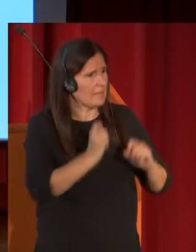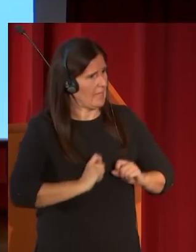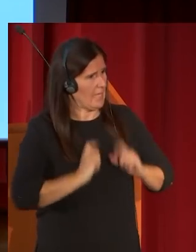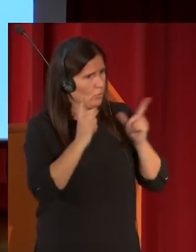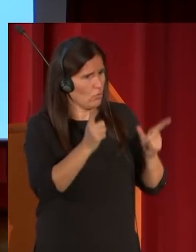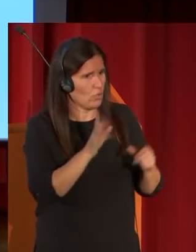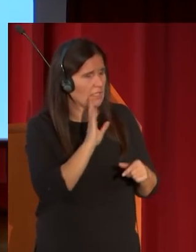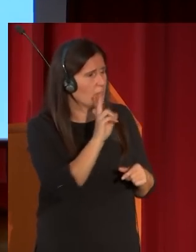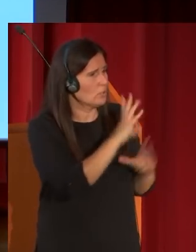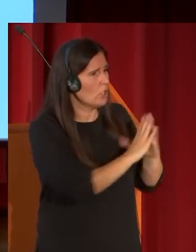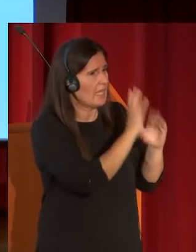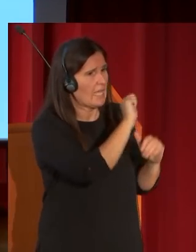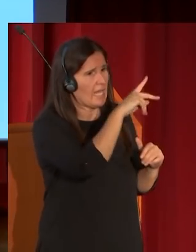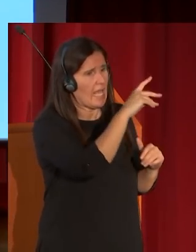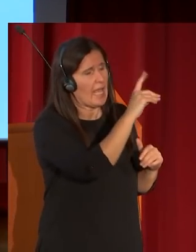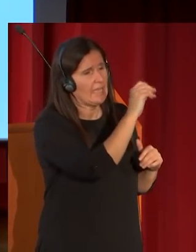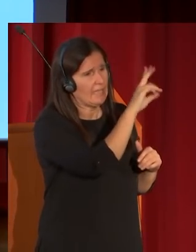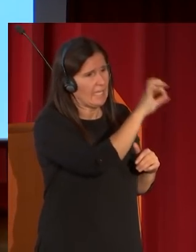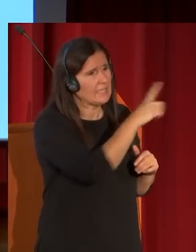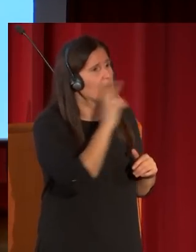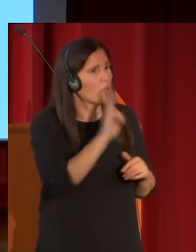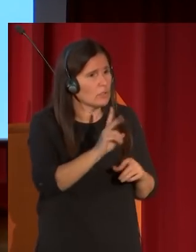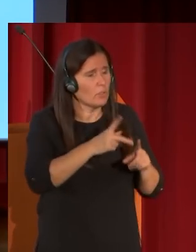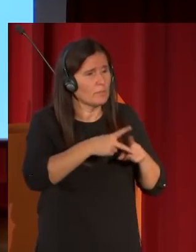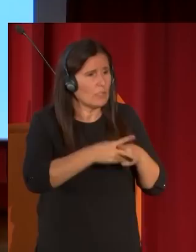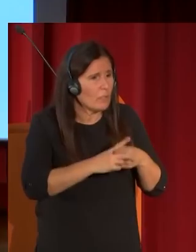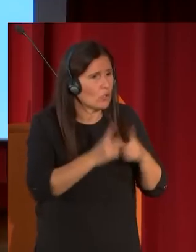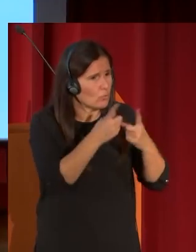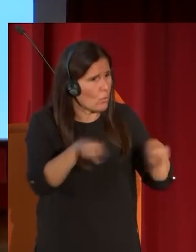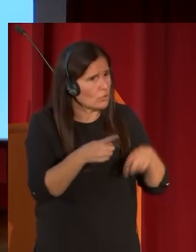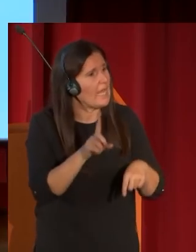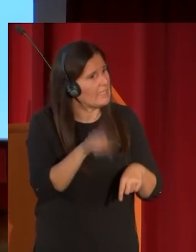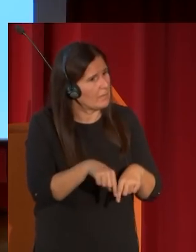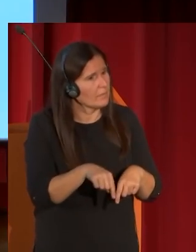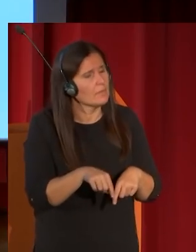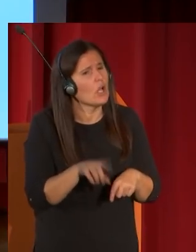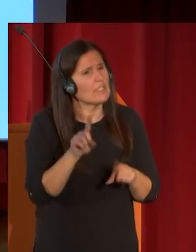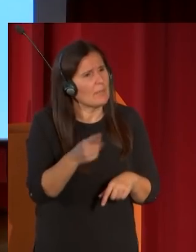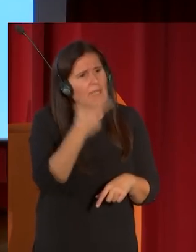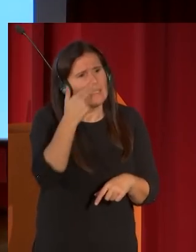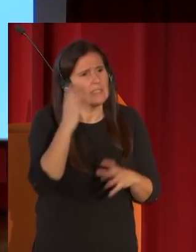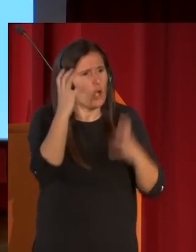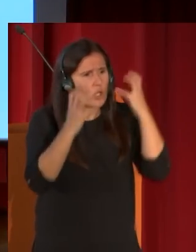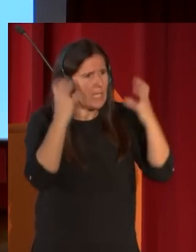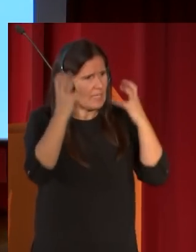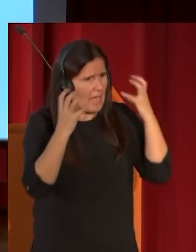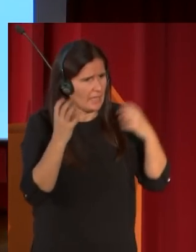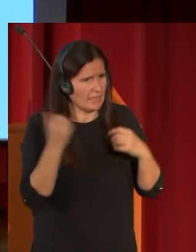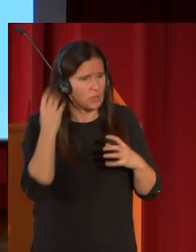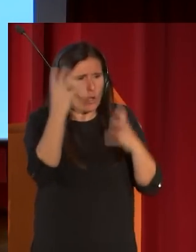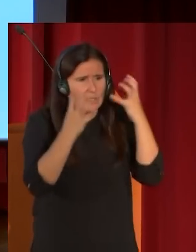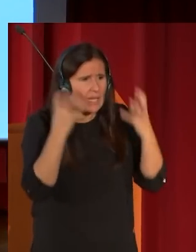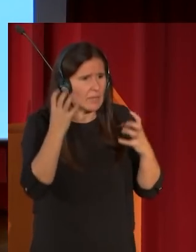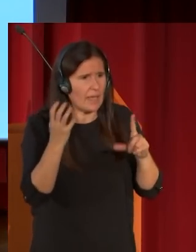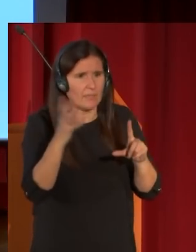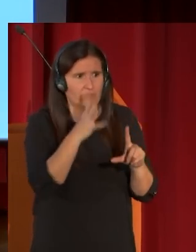veremos el viejo desnudo al sol los instrumentos musicales como vemos pero los animales estos animales extraordinarios que